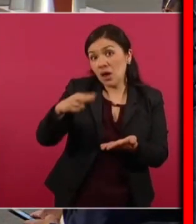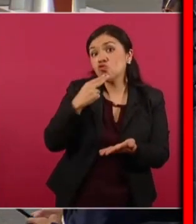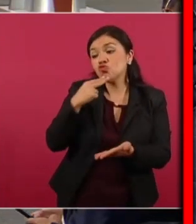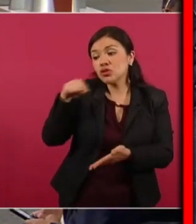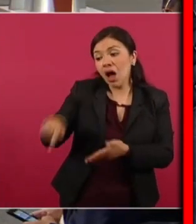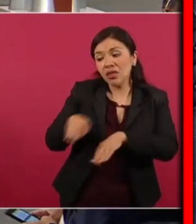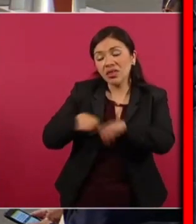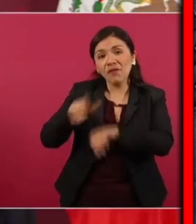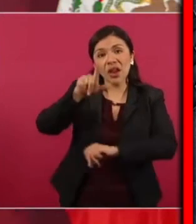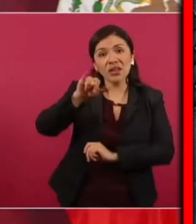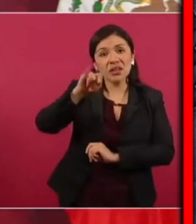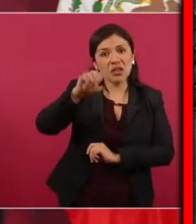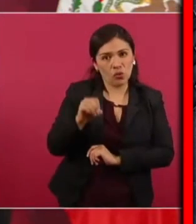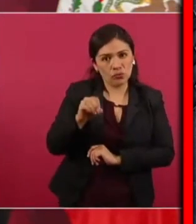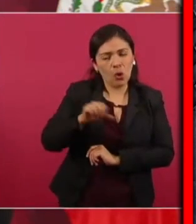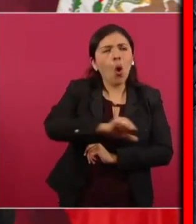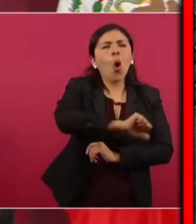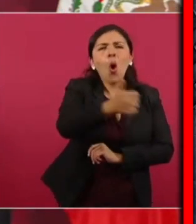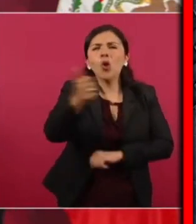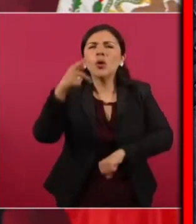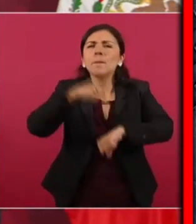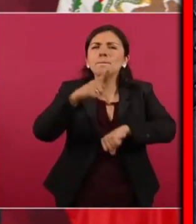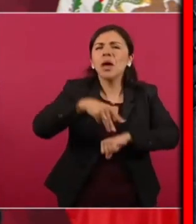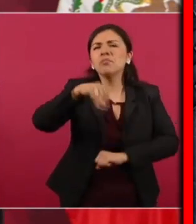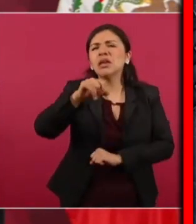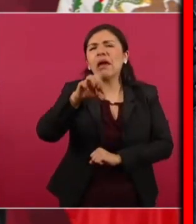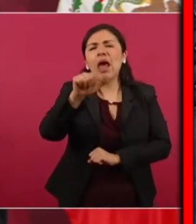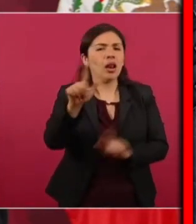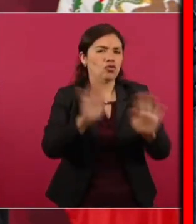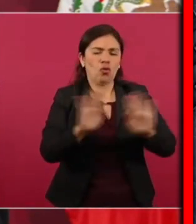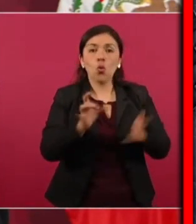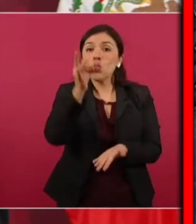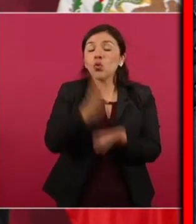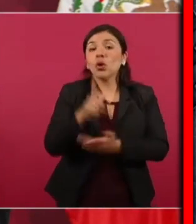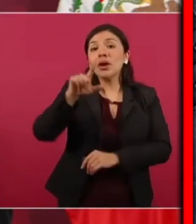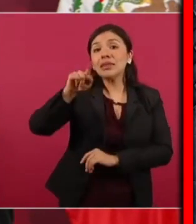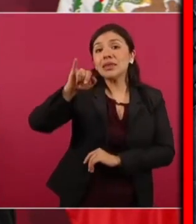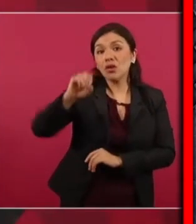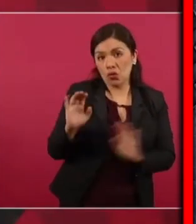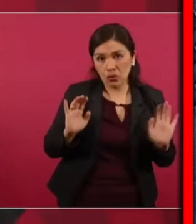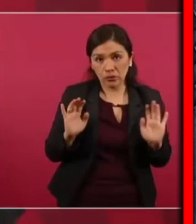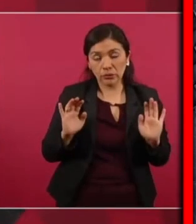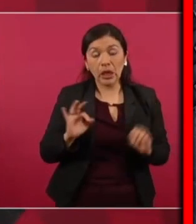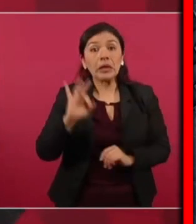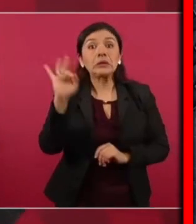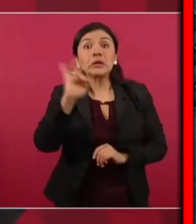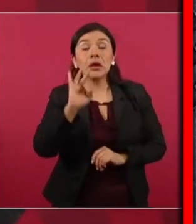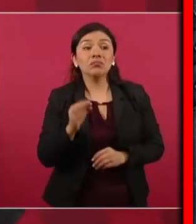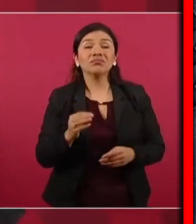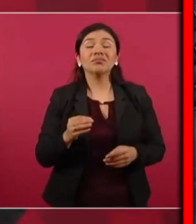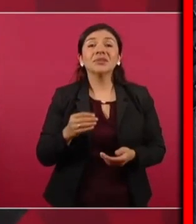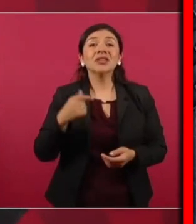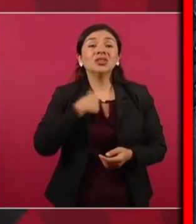no minerales en general si fueron solicitados para